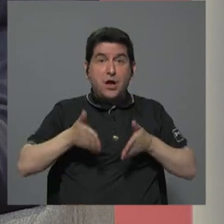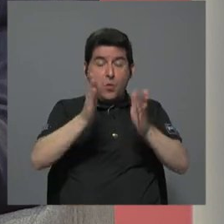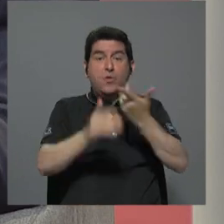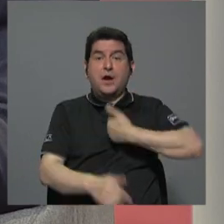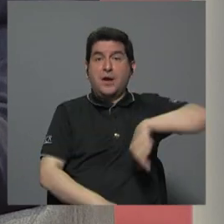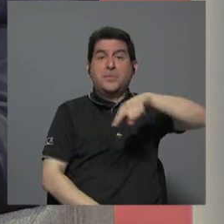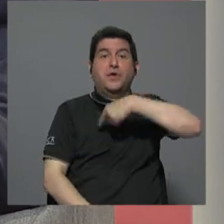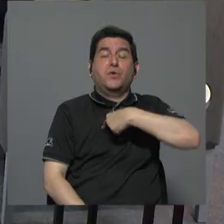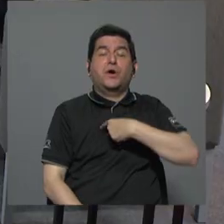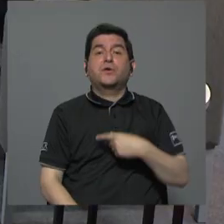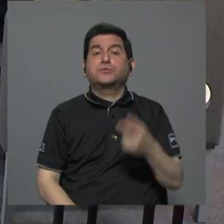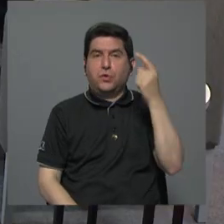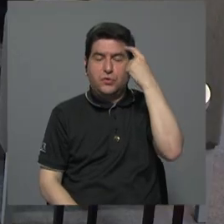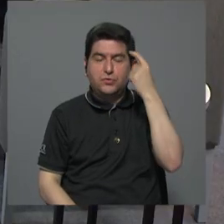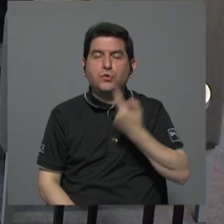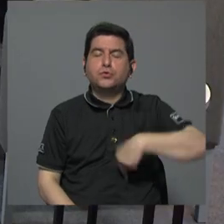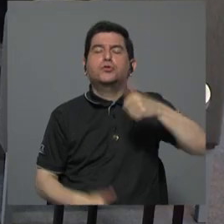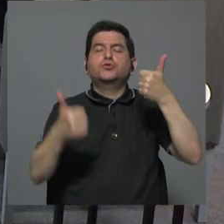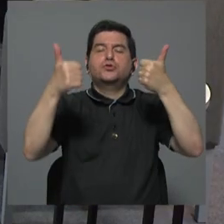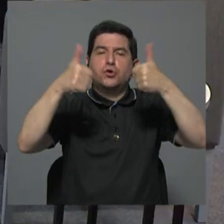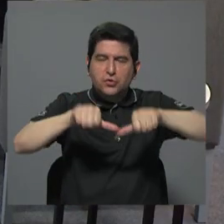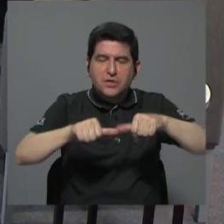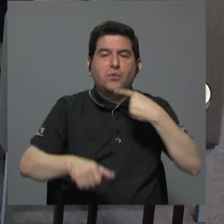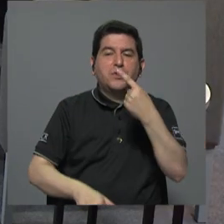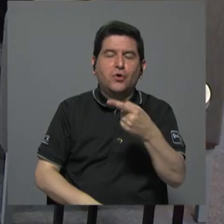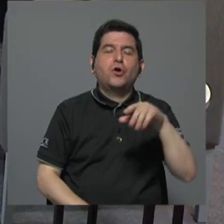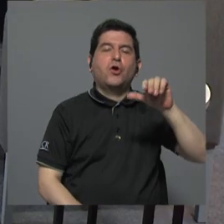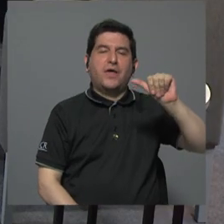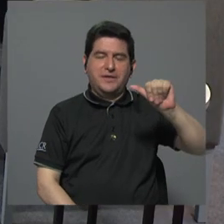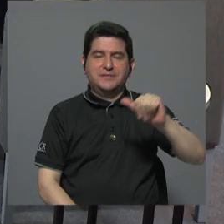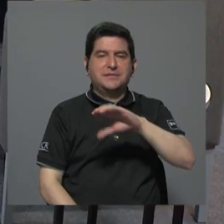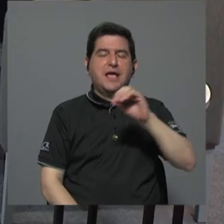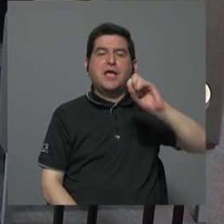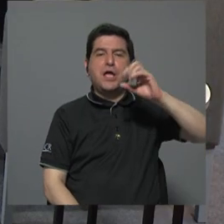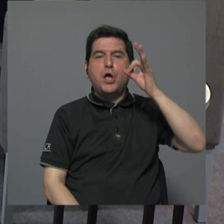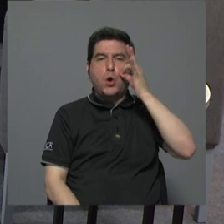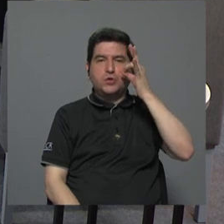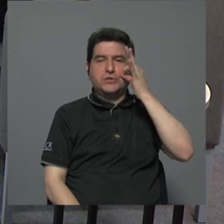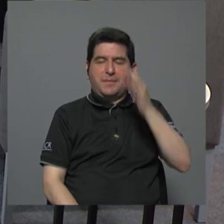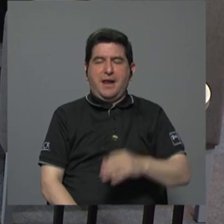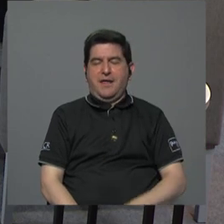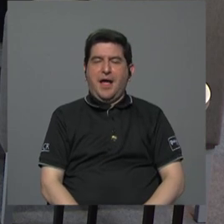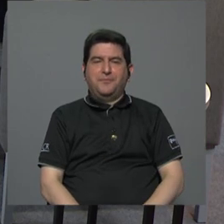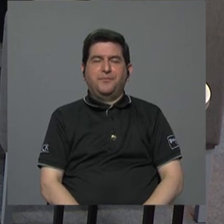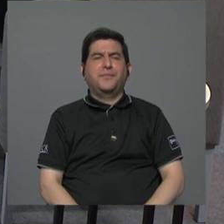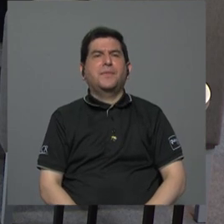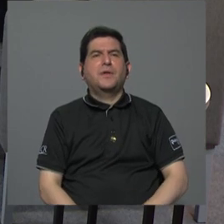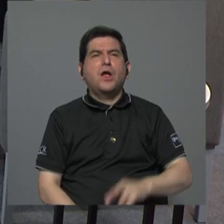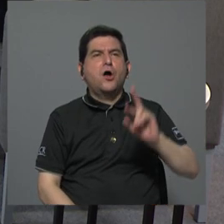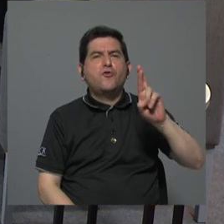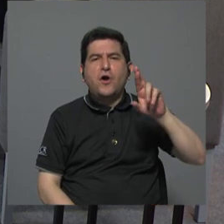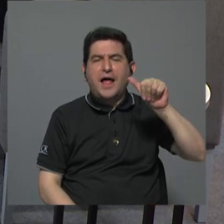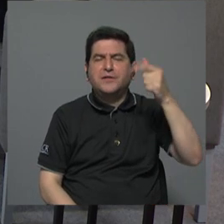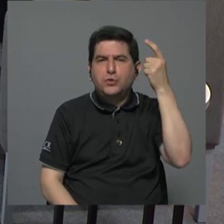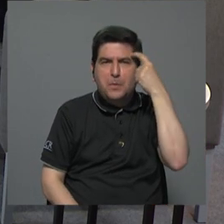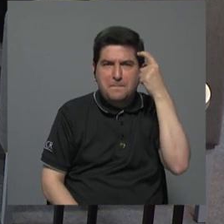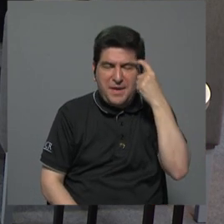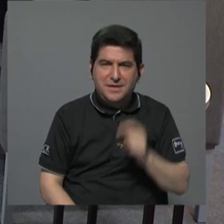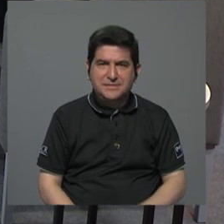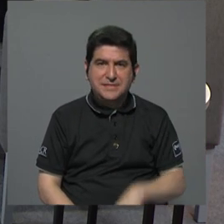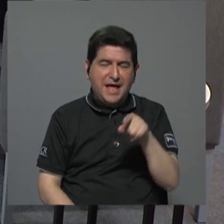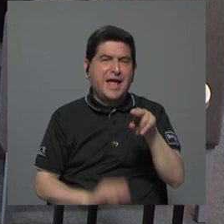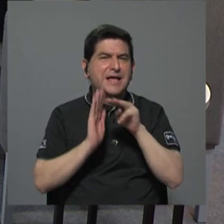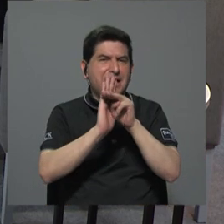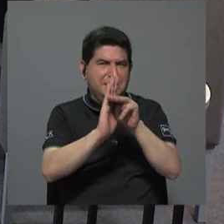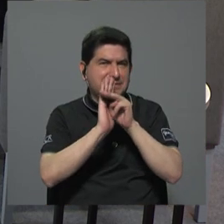nosotros entendemos nosotros coincidimos con lo que dice don Álvaro y don José María don Rolando piensa que primero que nada esto es un